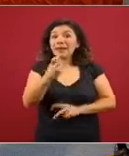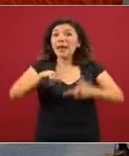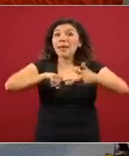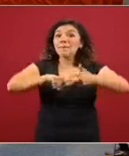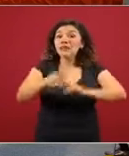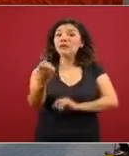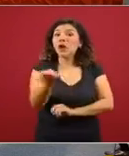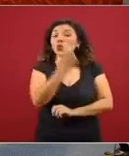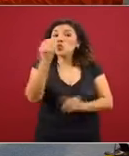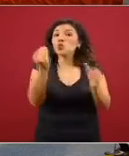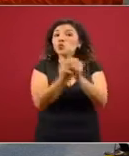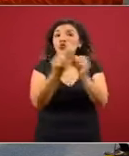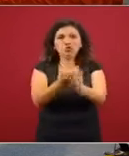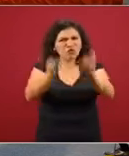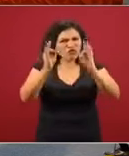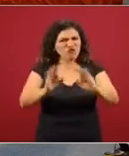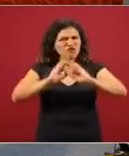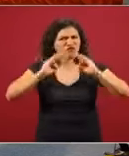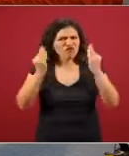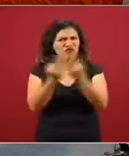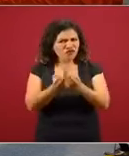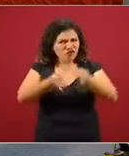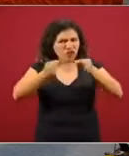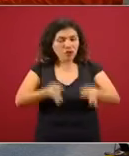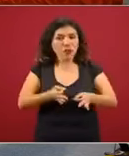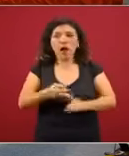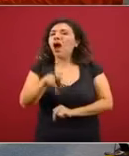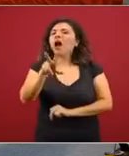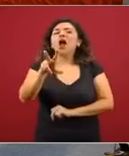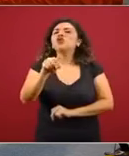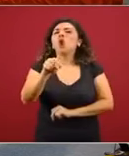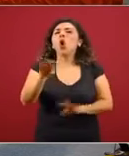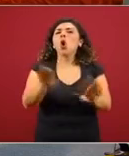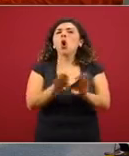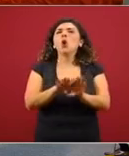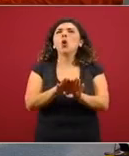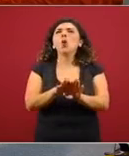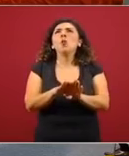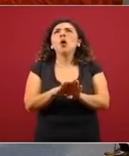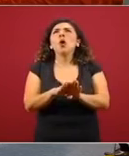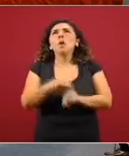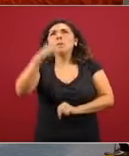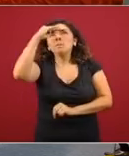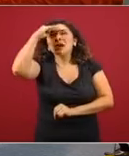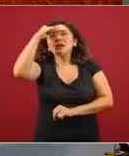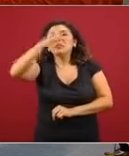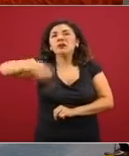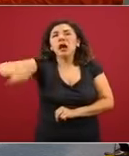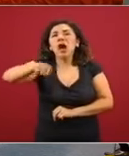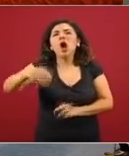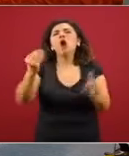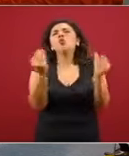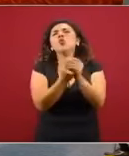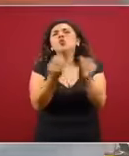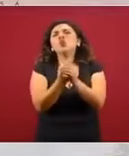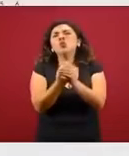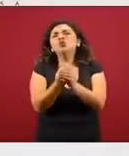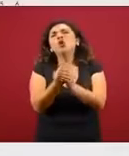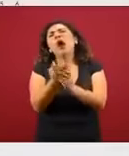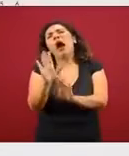ciclo escolar formal. No es una capacitación